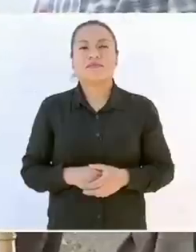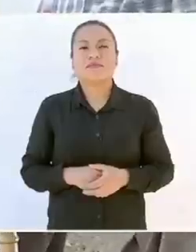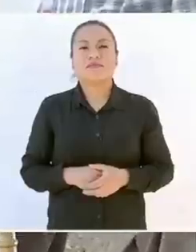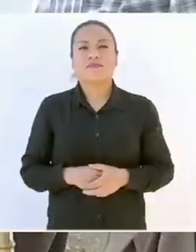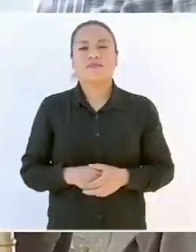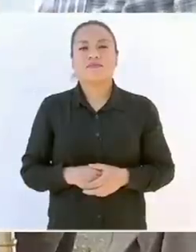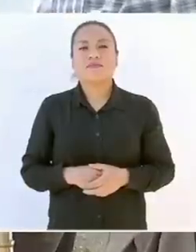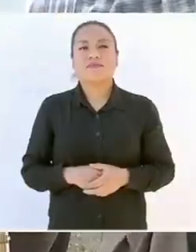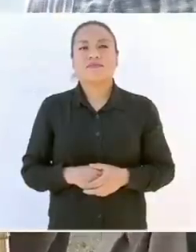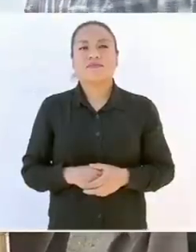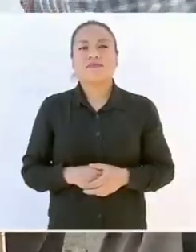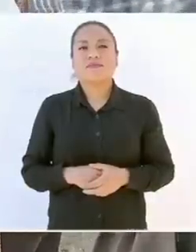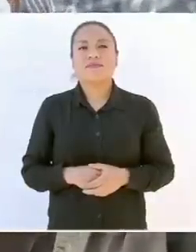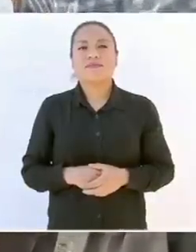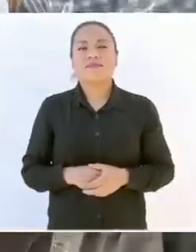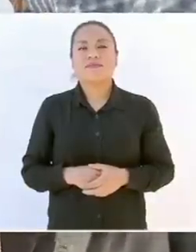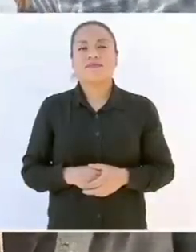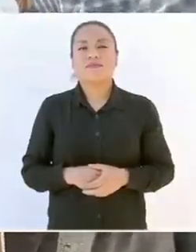gobernador